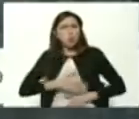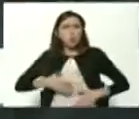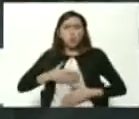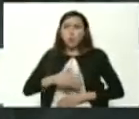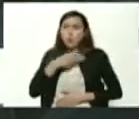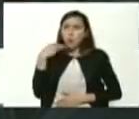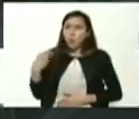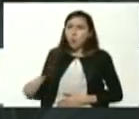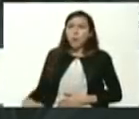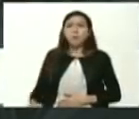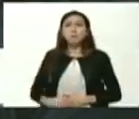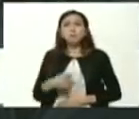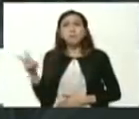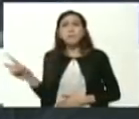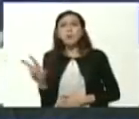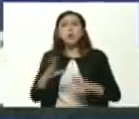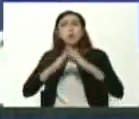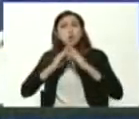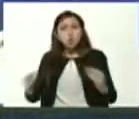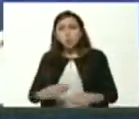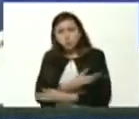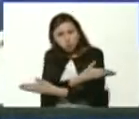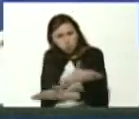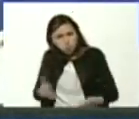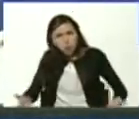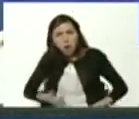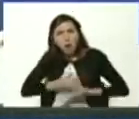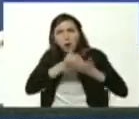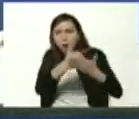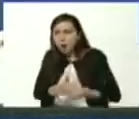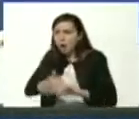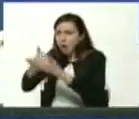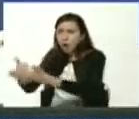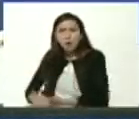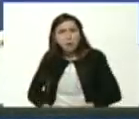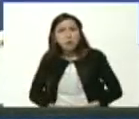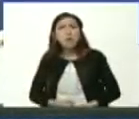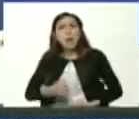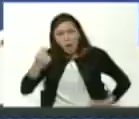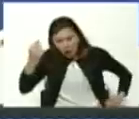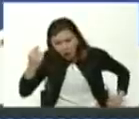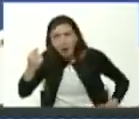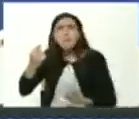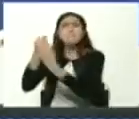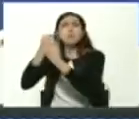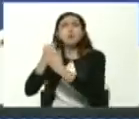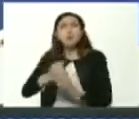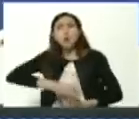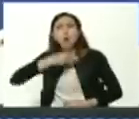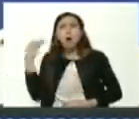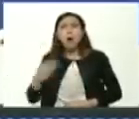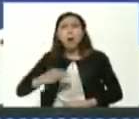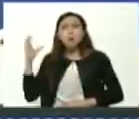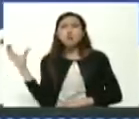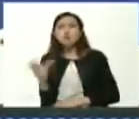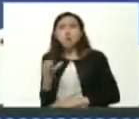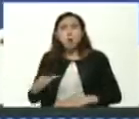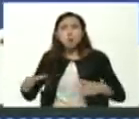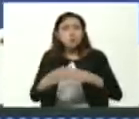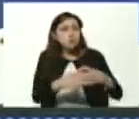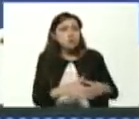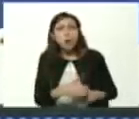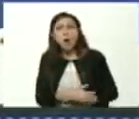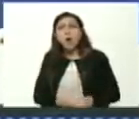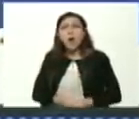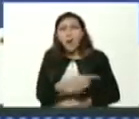juventud venezolana toda nuestra soledad toda la solidaridad y el apoyo a la juventud de Colombia que se